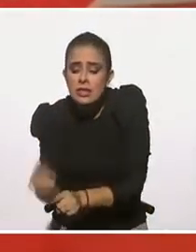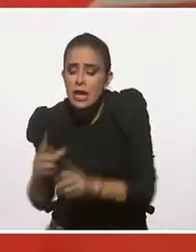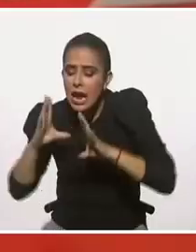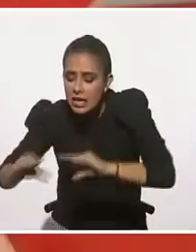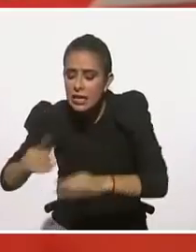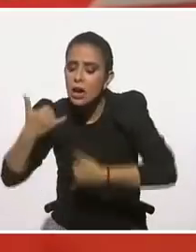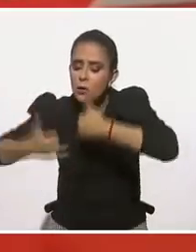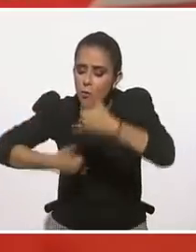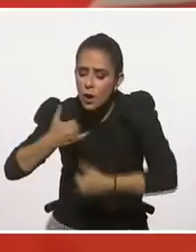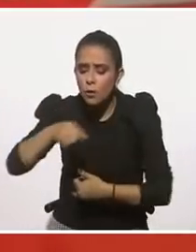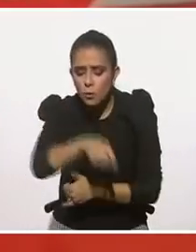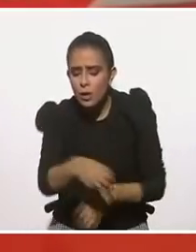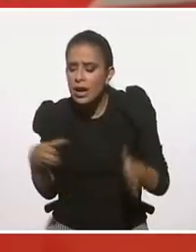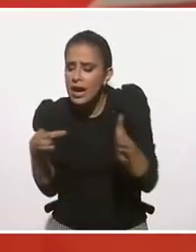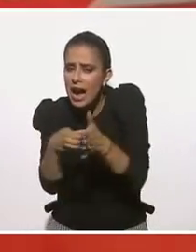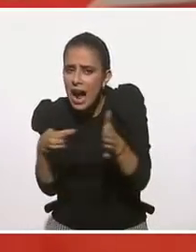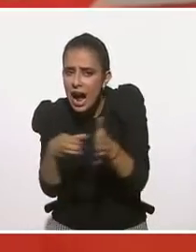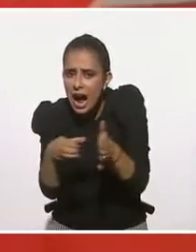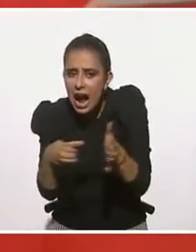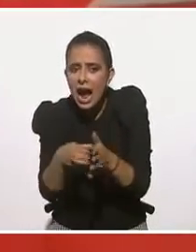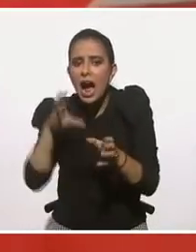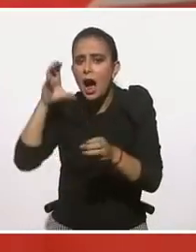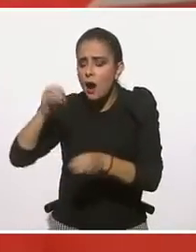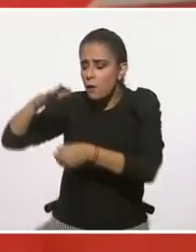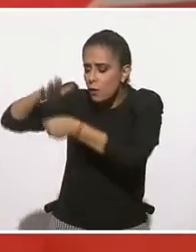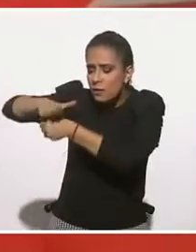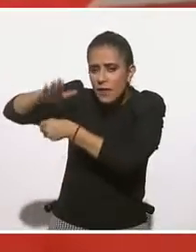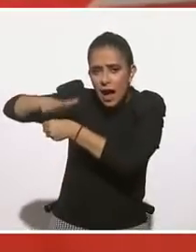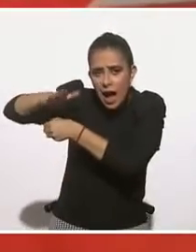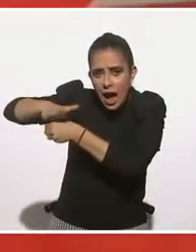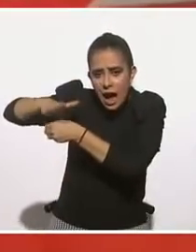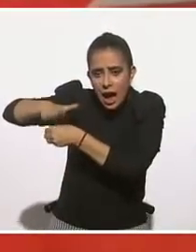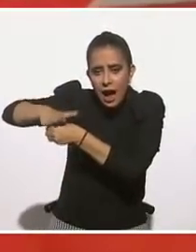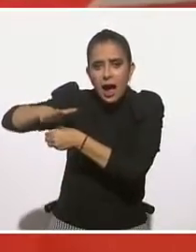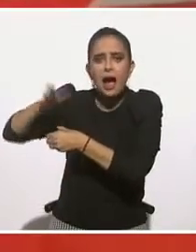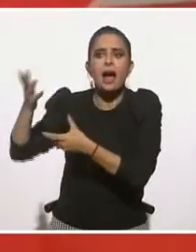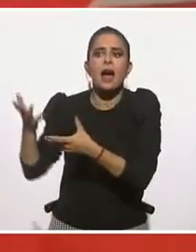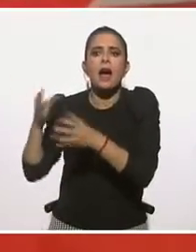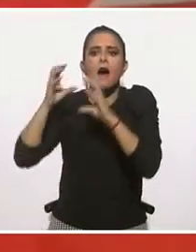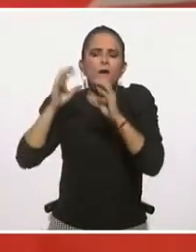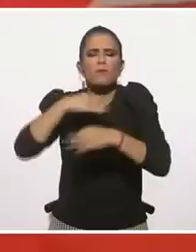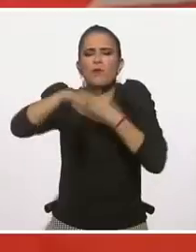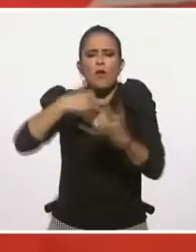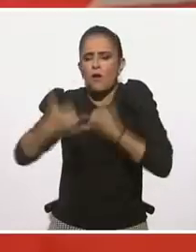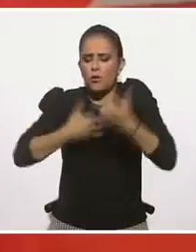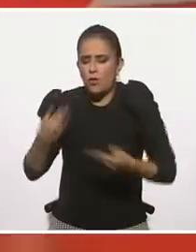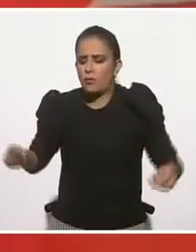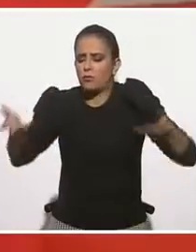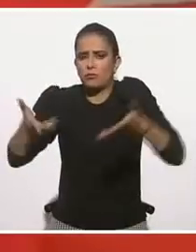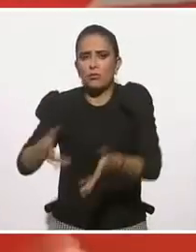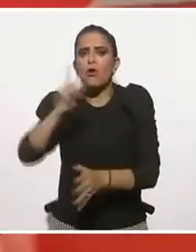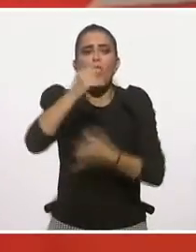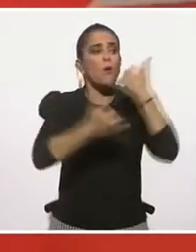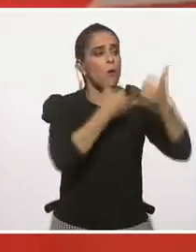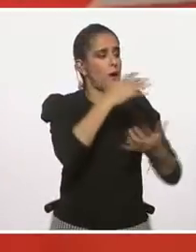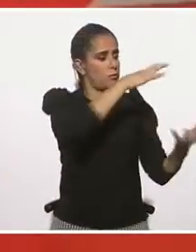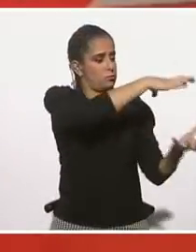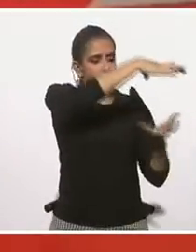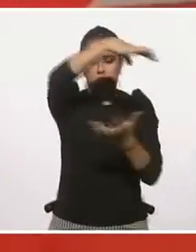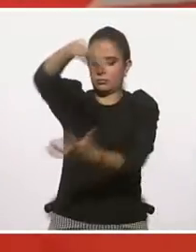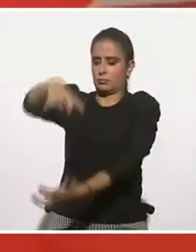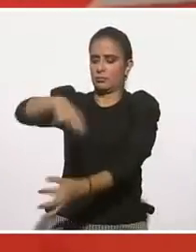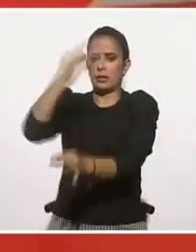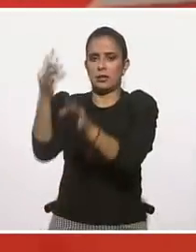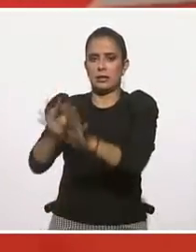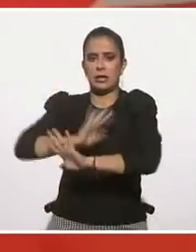una caja, con una tapita, con todo, o no darle los juegos ya hechos, porque